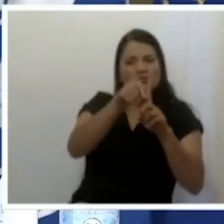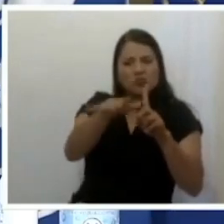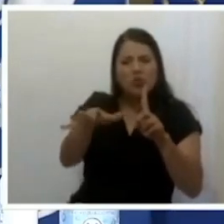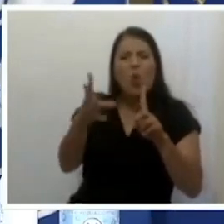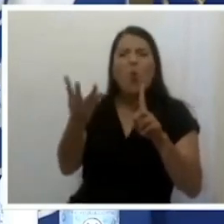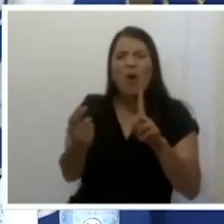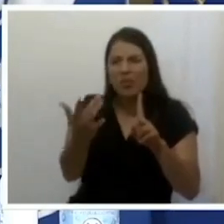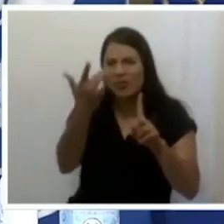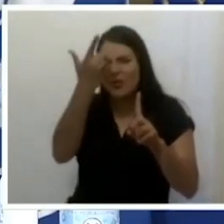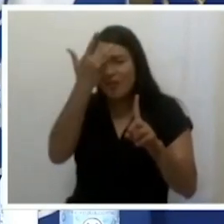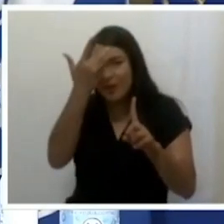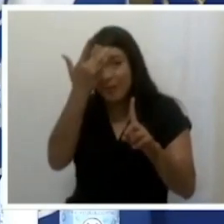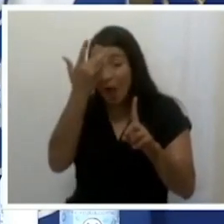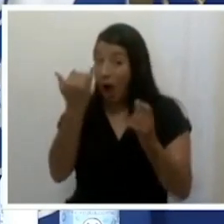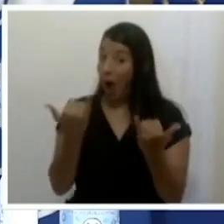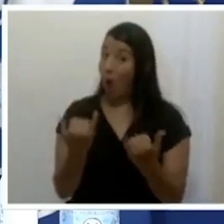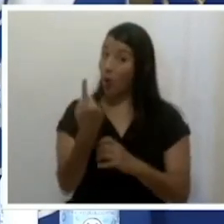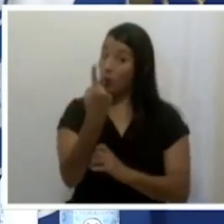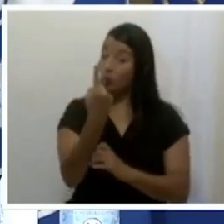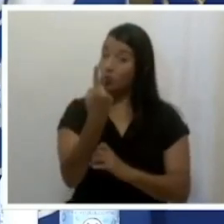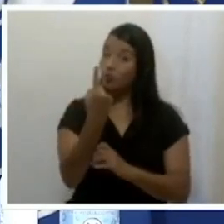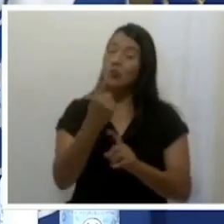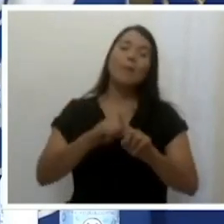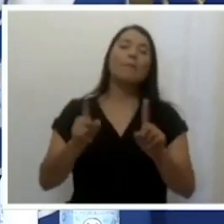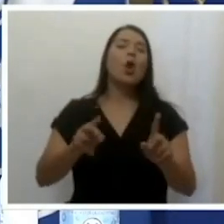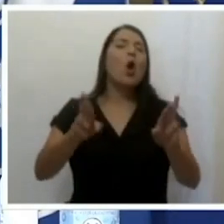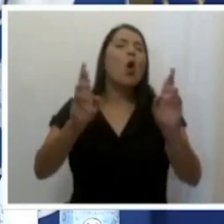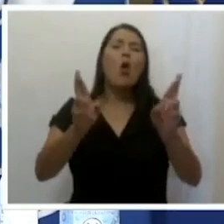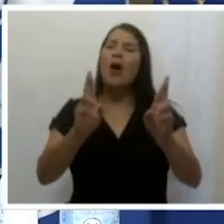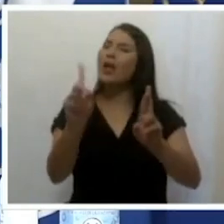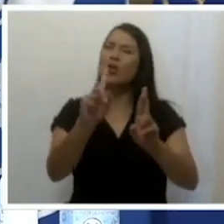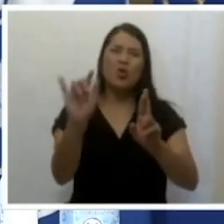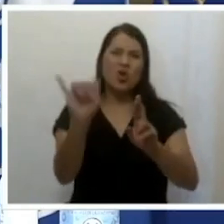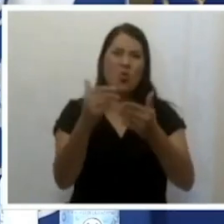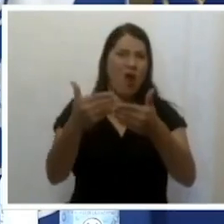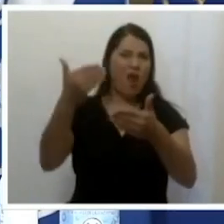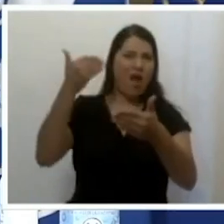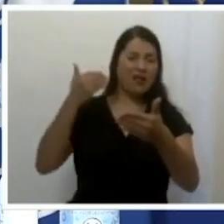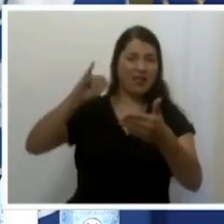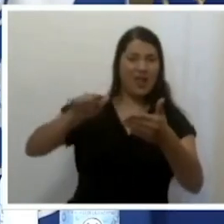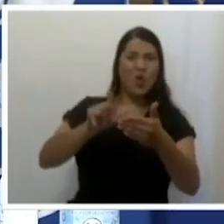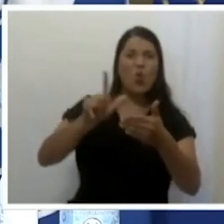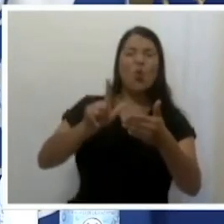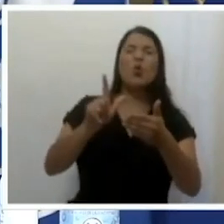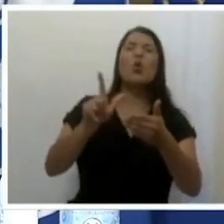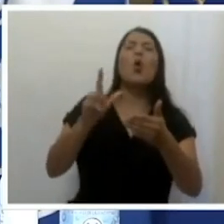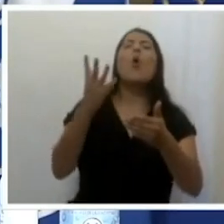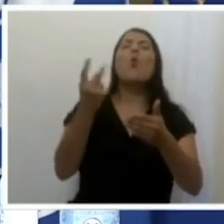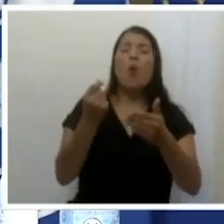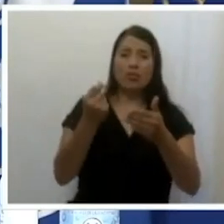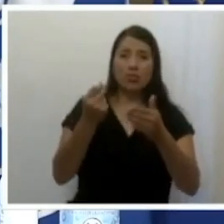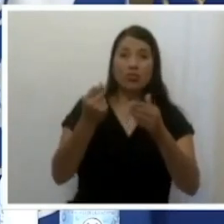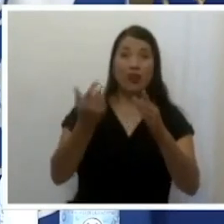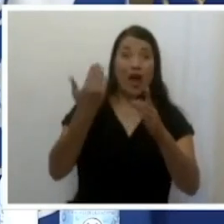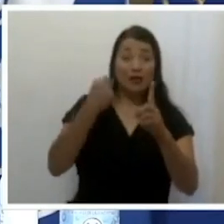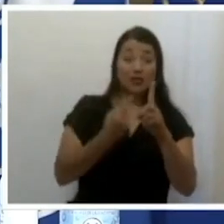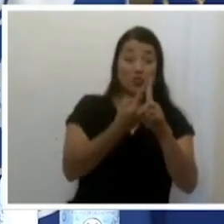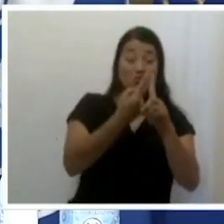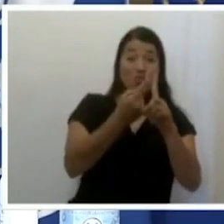suba otra vez a los niveles donde estaba en el mes de julio. Que ya lo bajamos a uno,